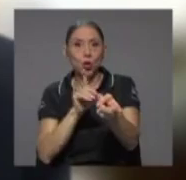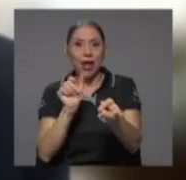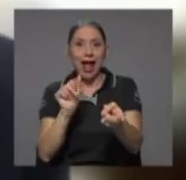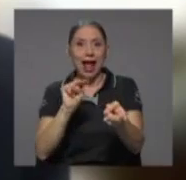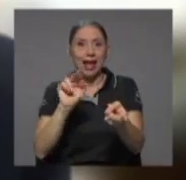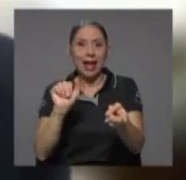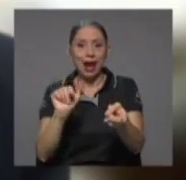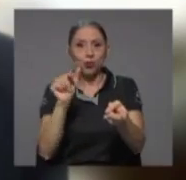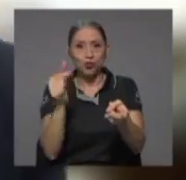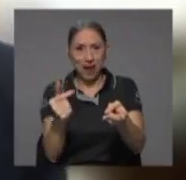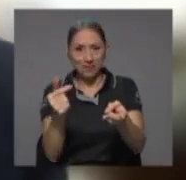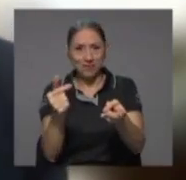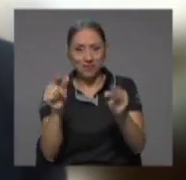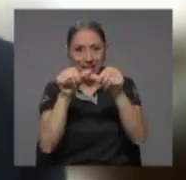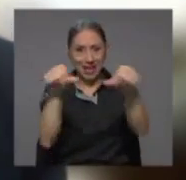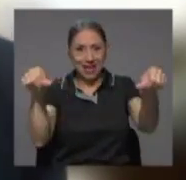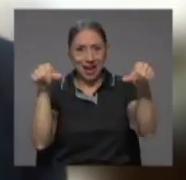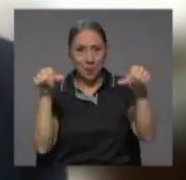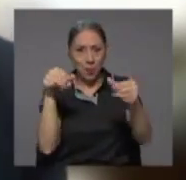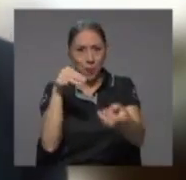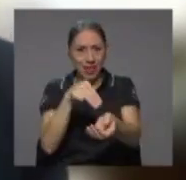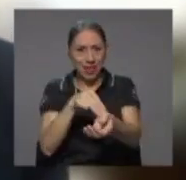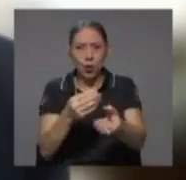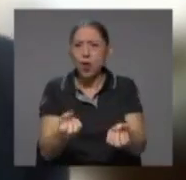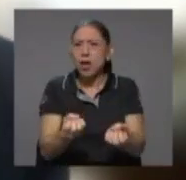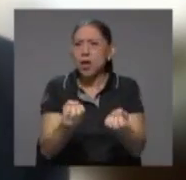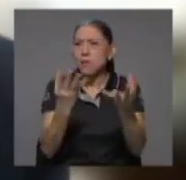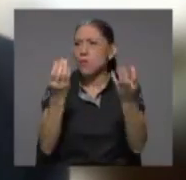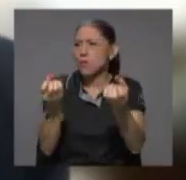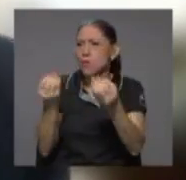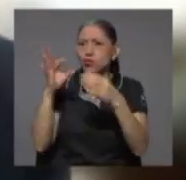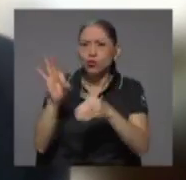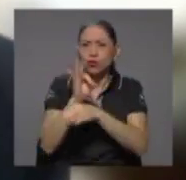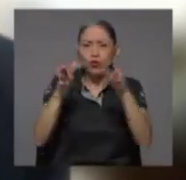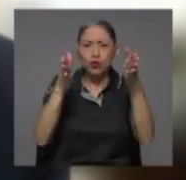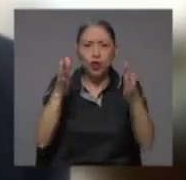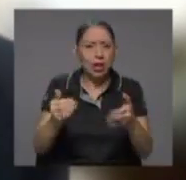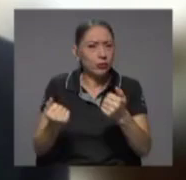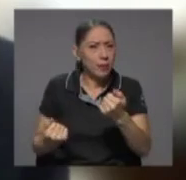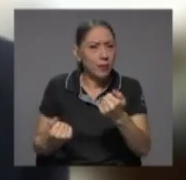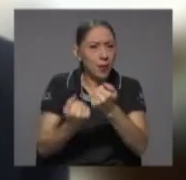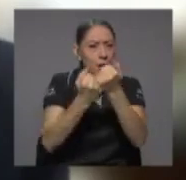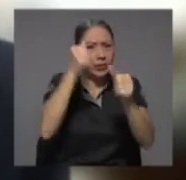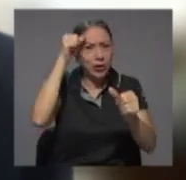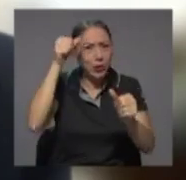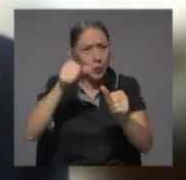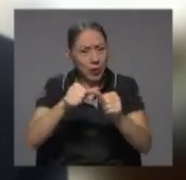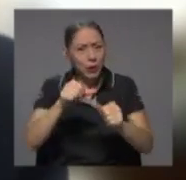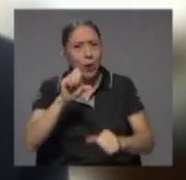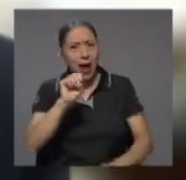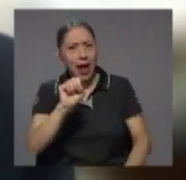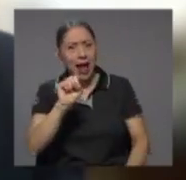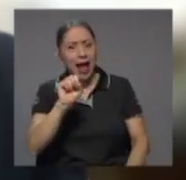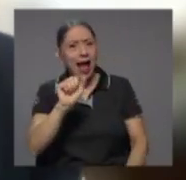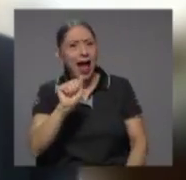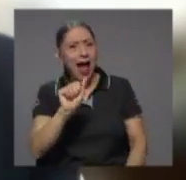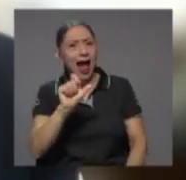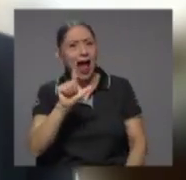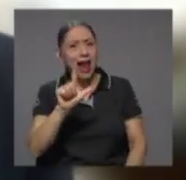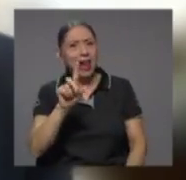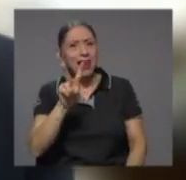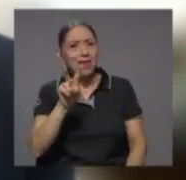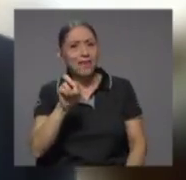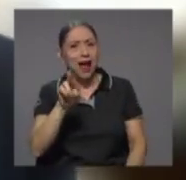médico y el apoyo de muchos funcionarios recuerdo también a don Álvaro Salas en ese entonces bueno